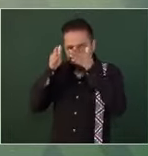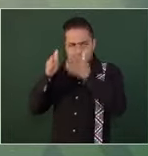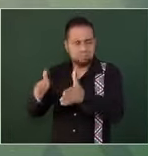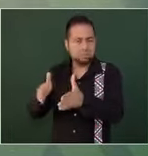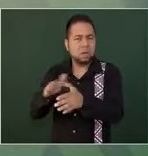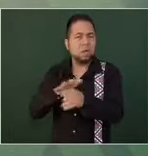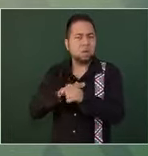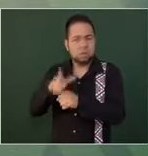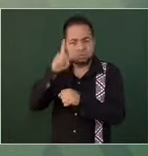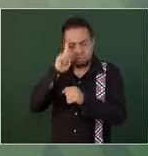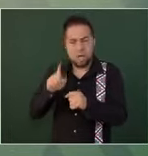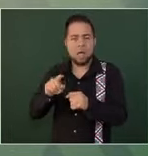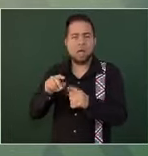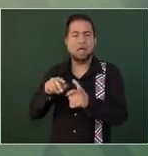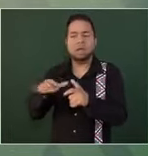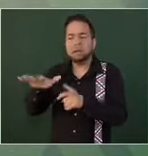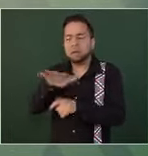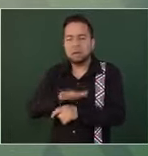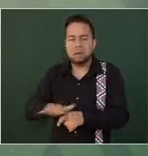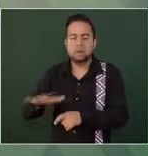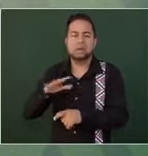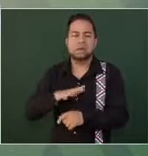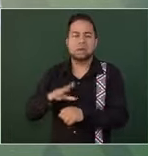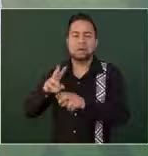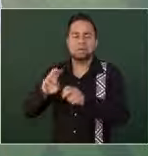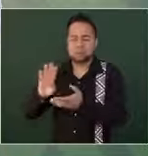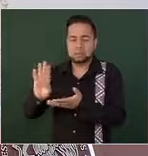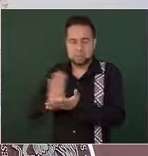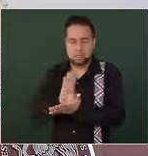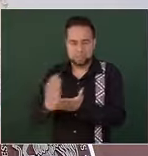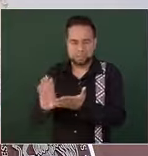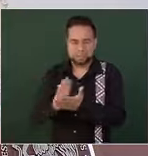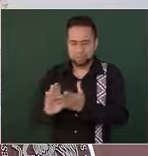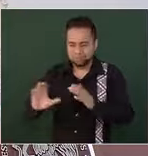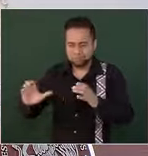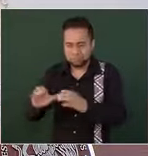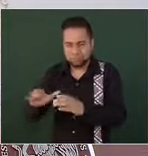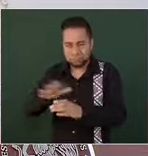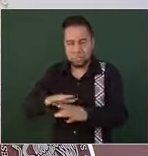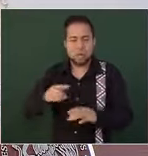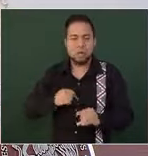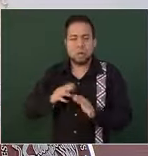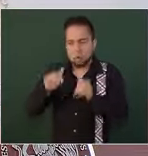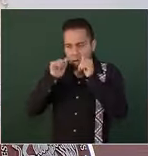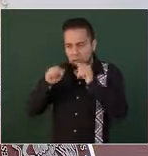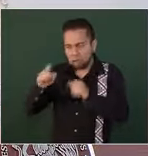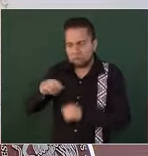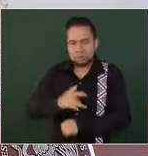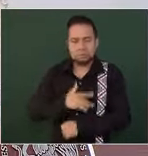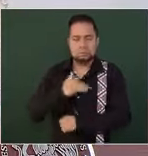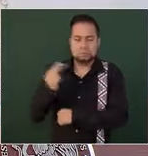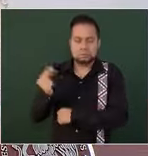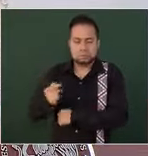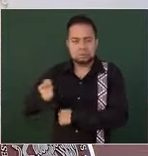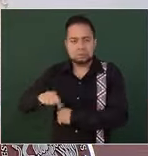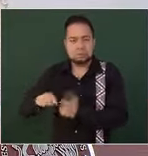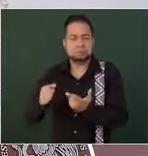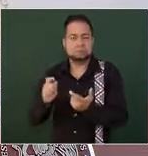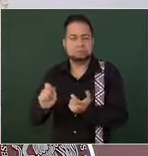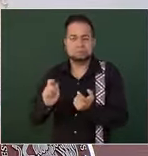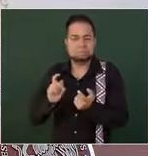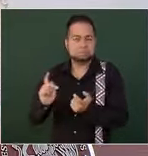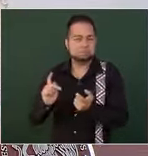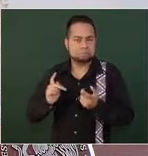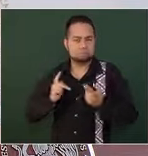de territorios bienestar. De esta forma atendemos las necesidades de nuestras hermanas